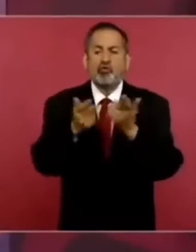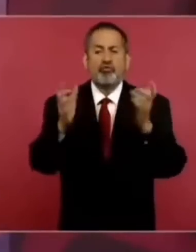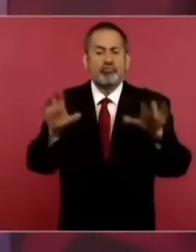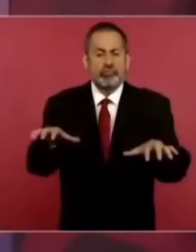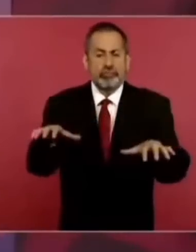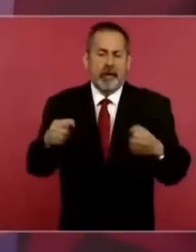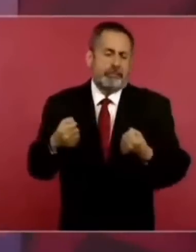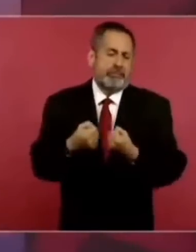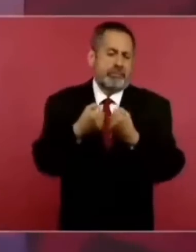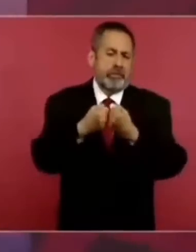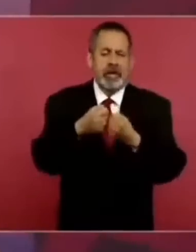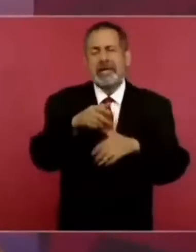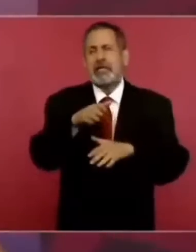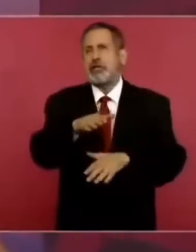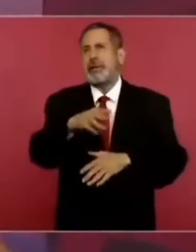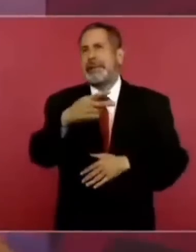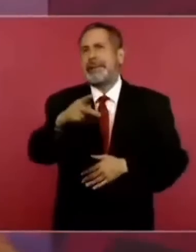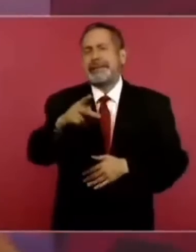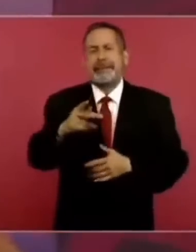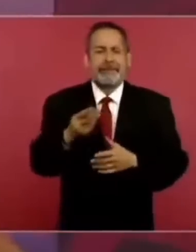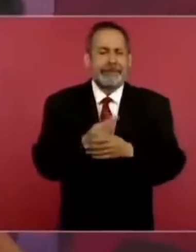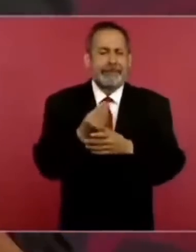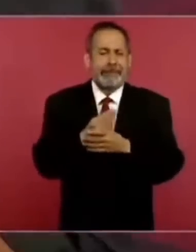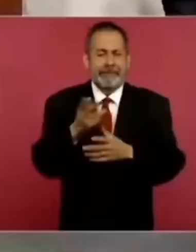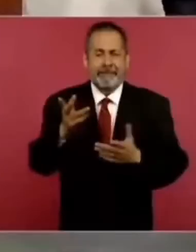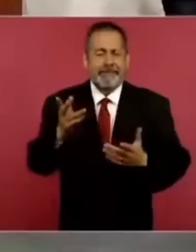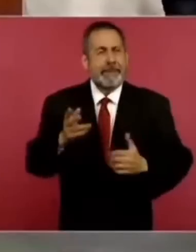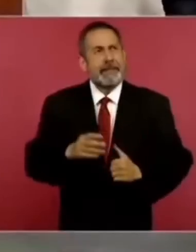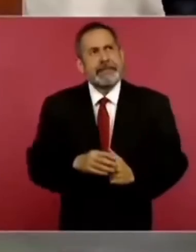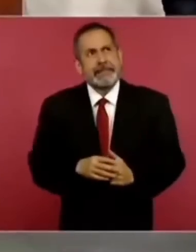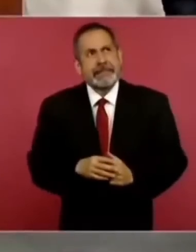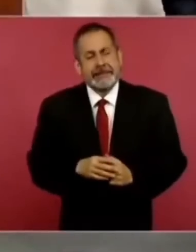esto tiene que ver más con la